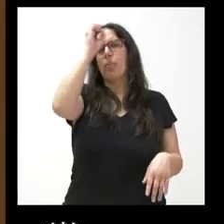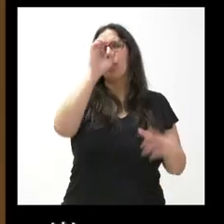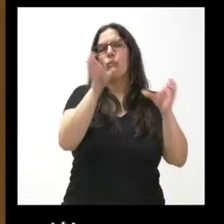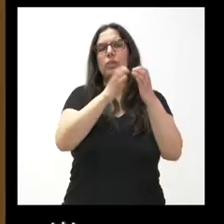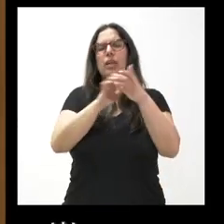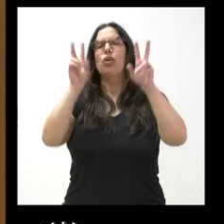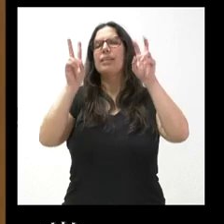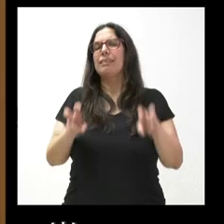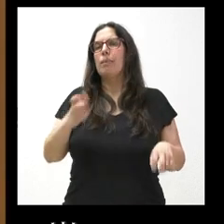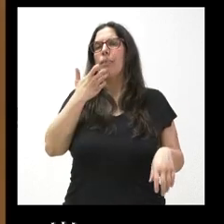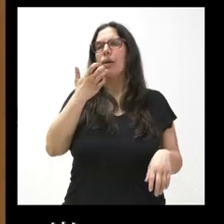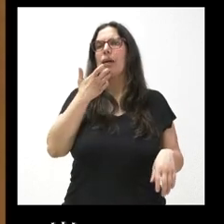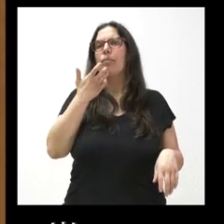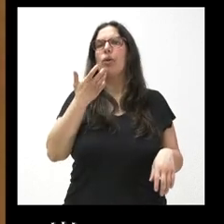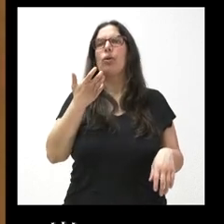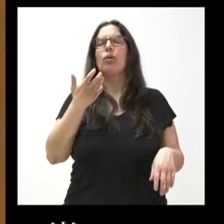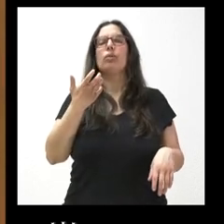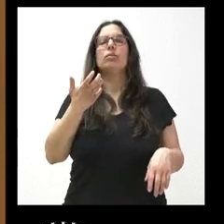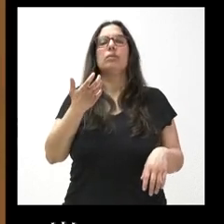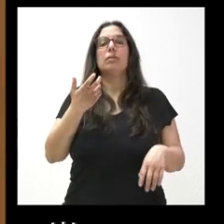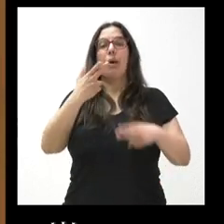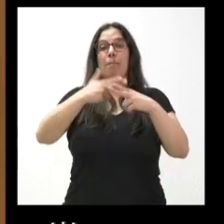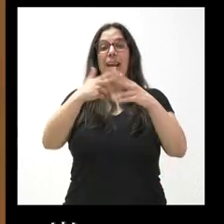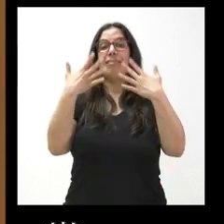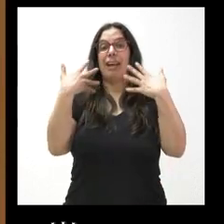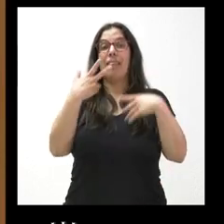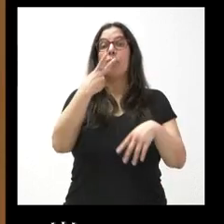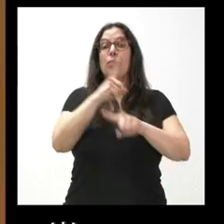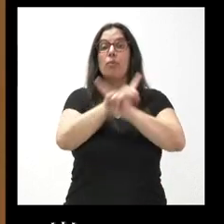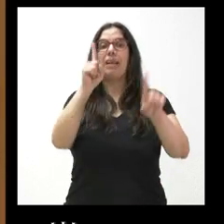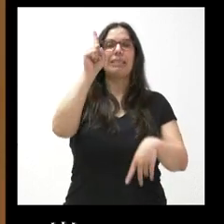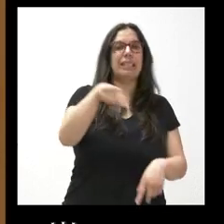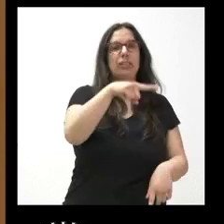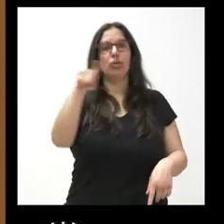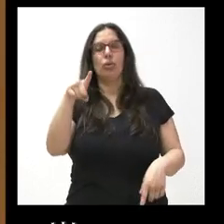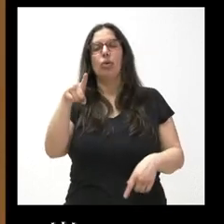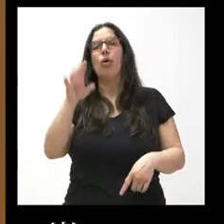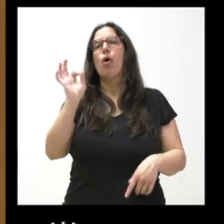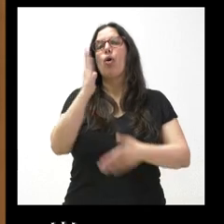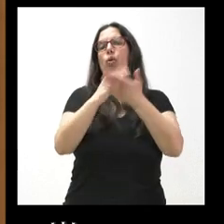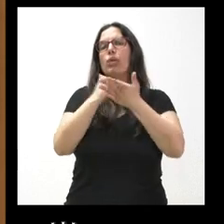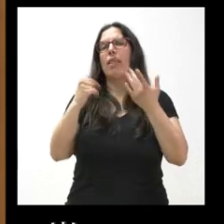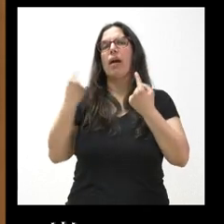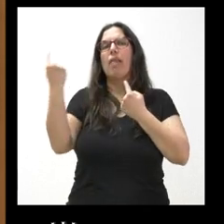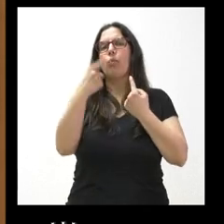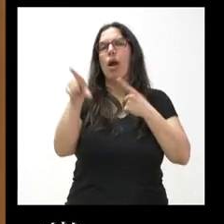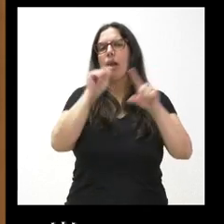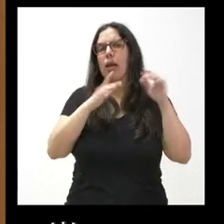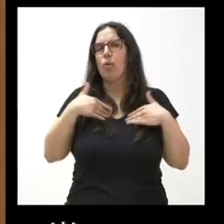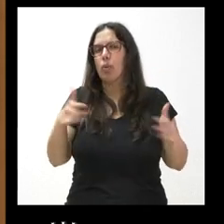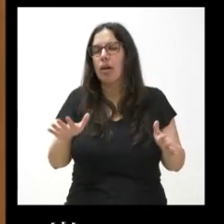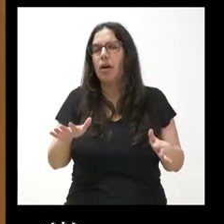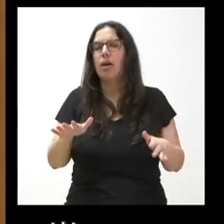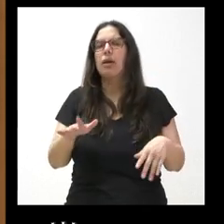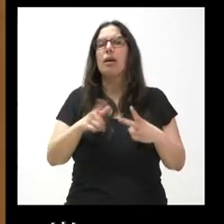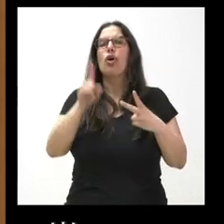respecto a la prohibición o no de fumar en las terrazas, si las comunidades deberían elegirlo de manera voluntaria y el